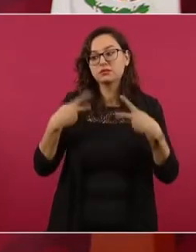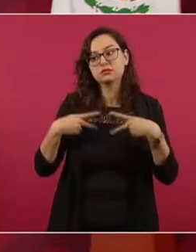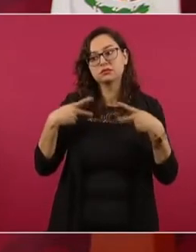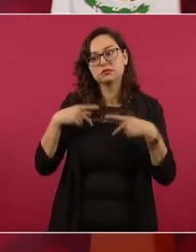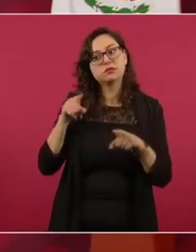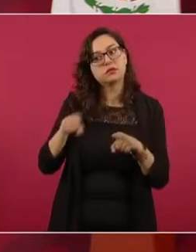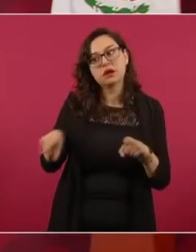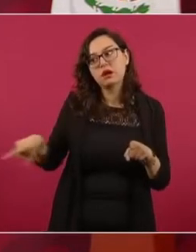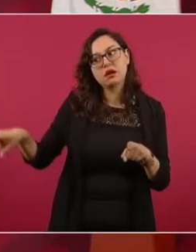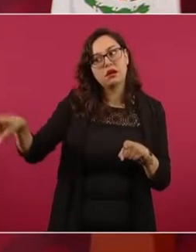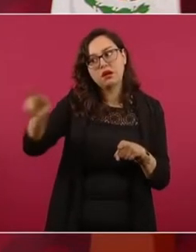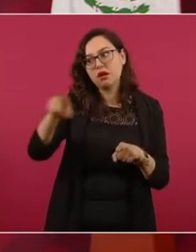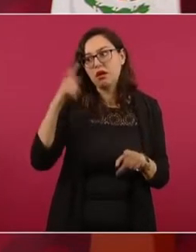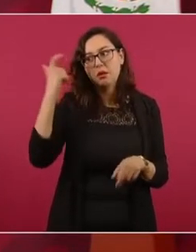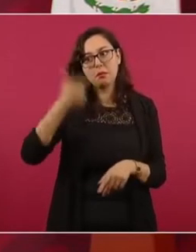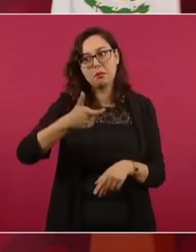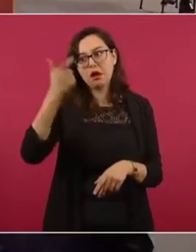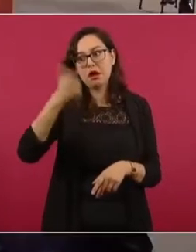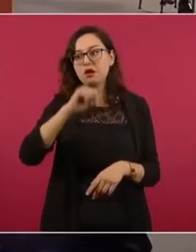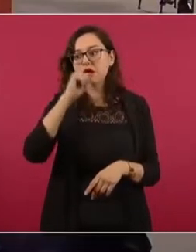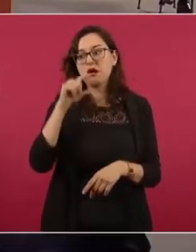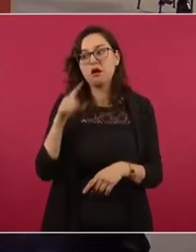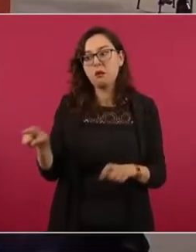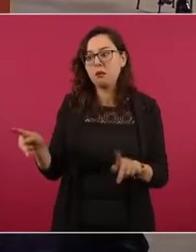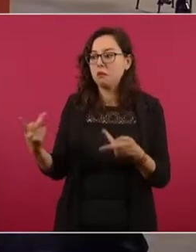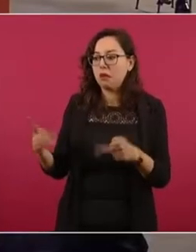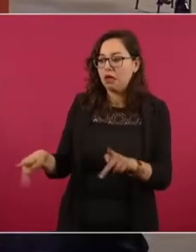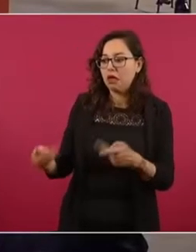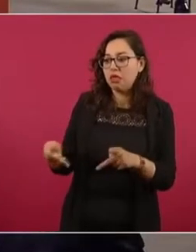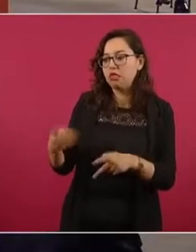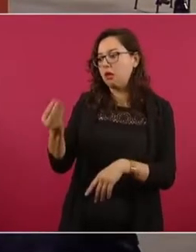los de la economía informal.